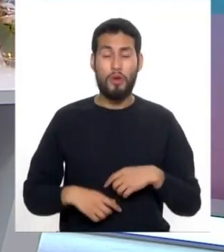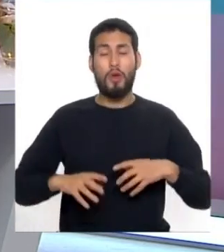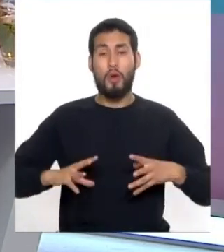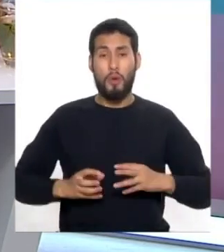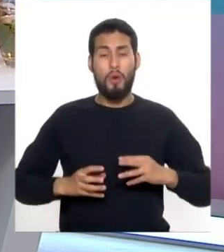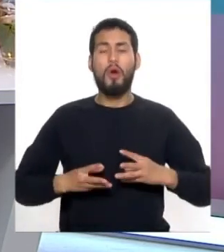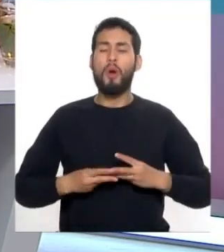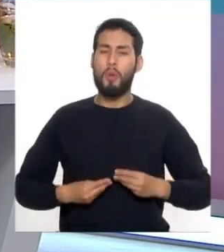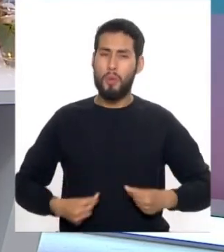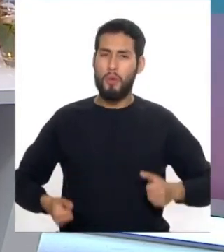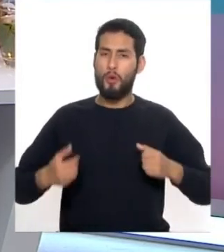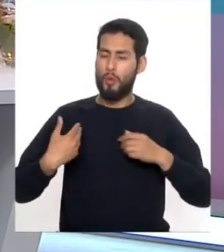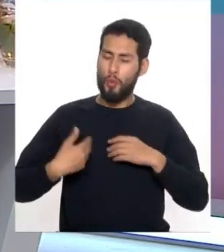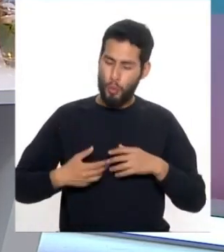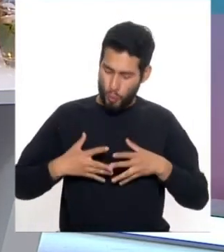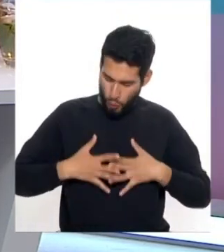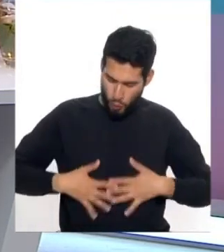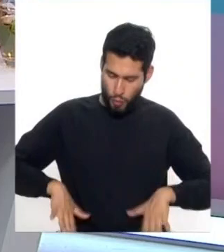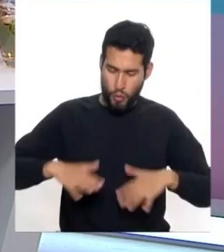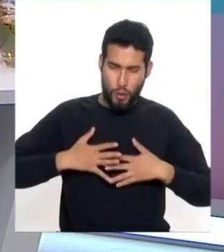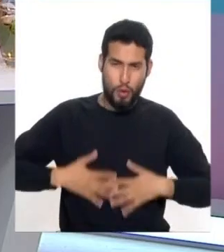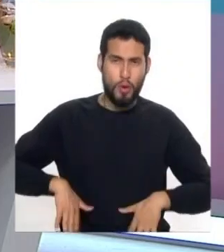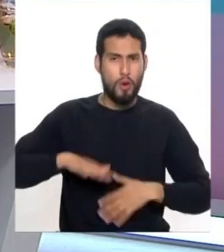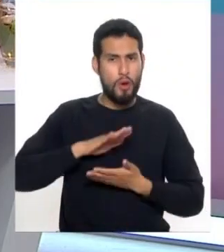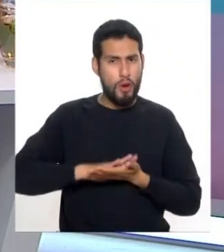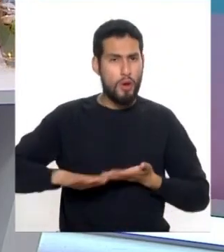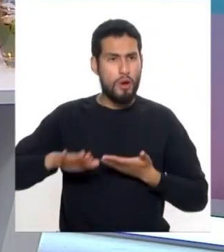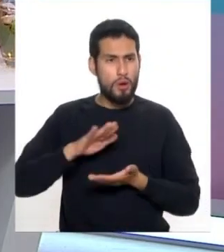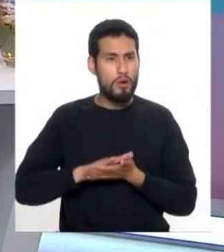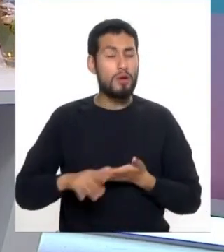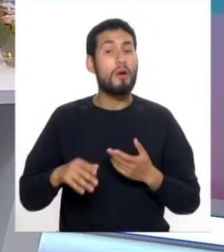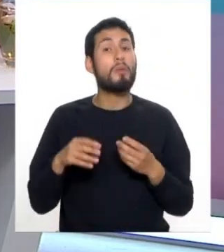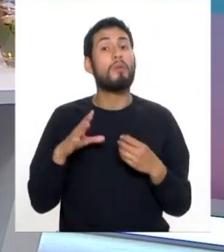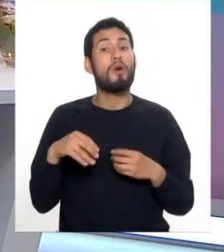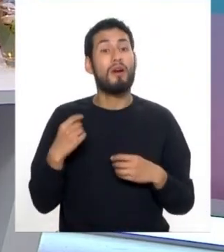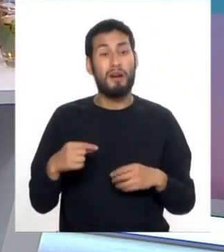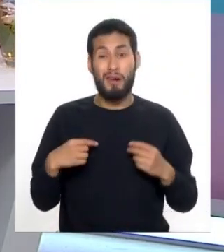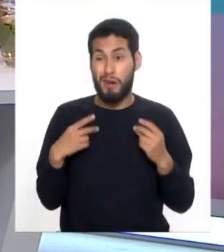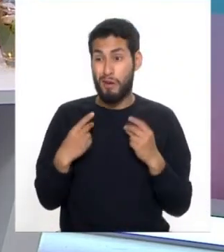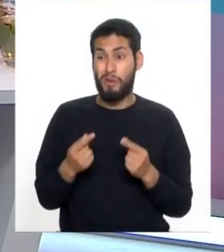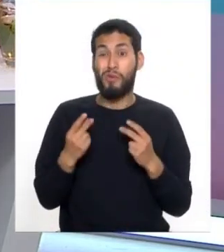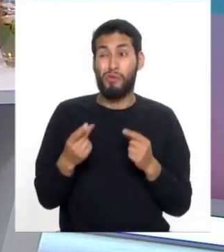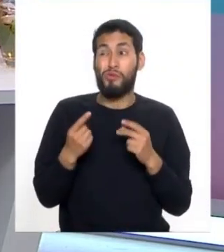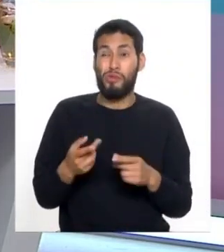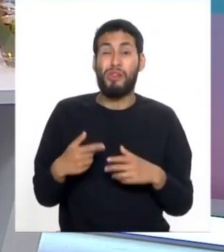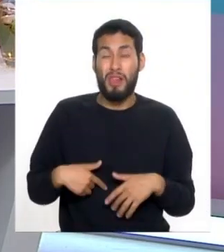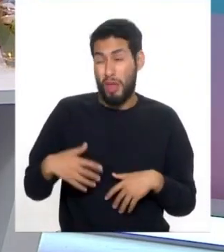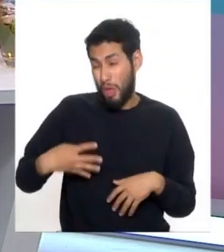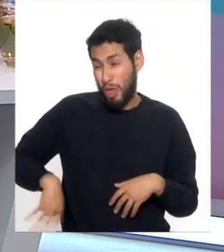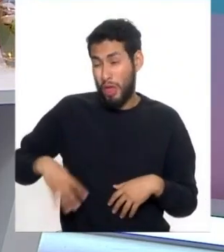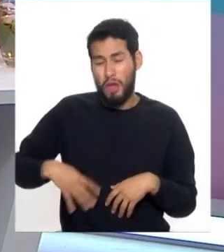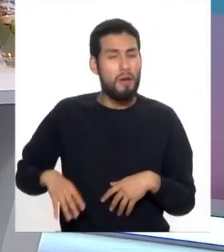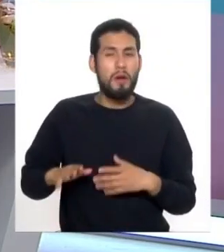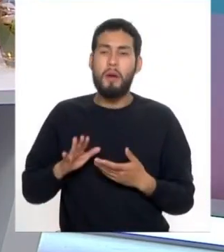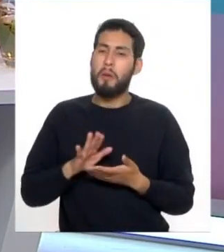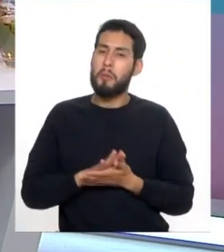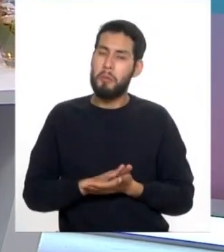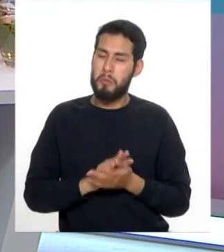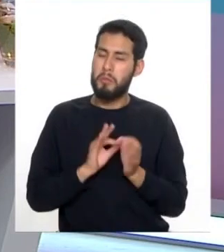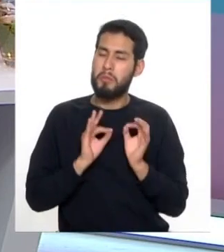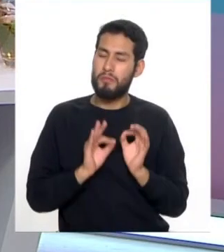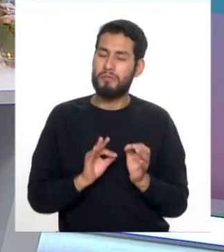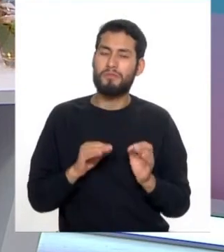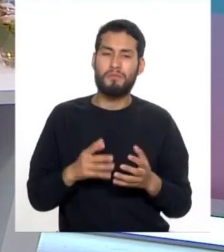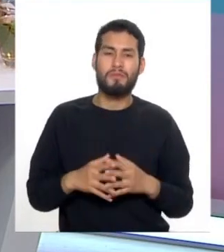eso nos puede conllevarnos cierto algunos episodios desagradables del estómago flojo llamado